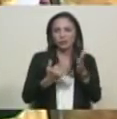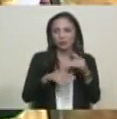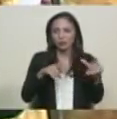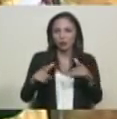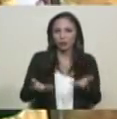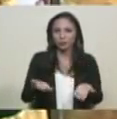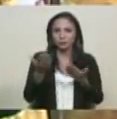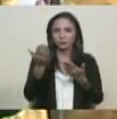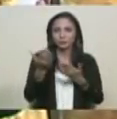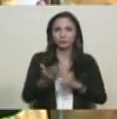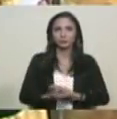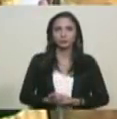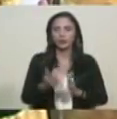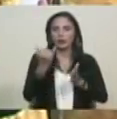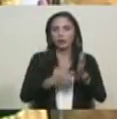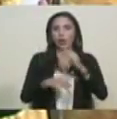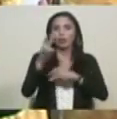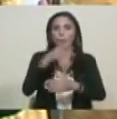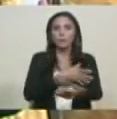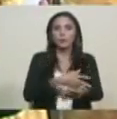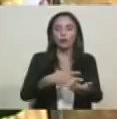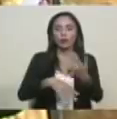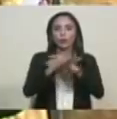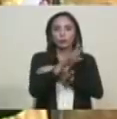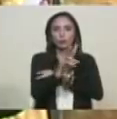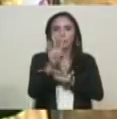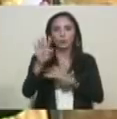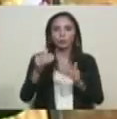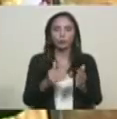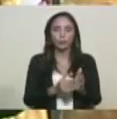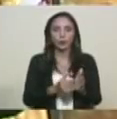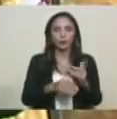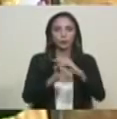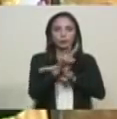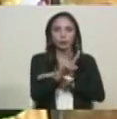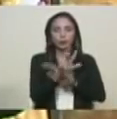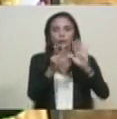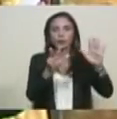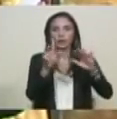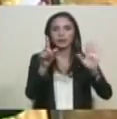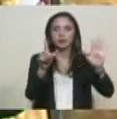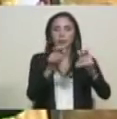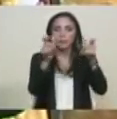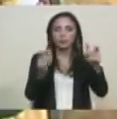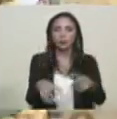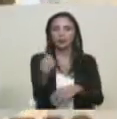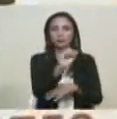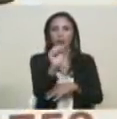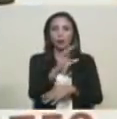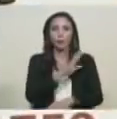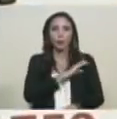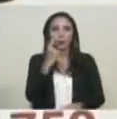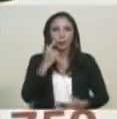Se han inscrito 2 millones 424 mil 286 vehículos.